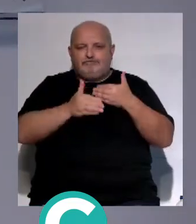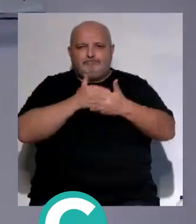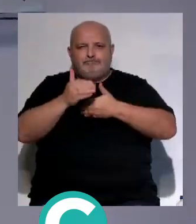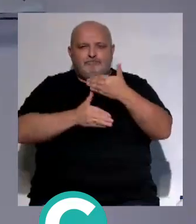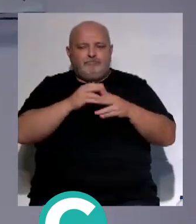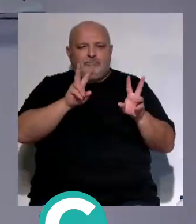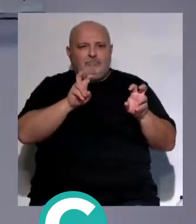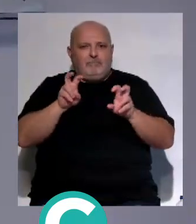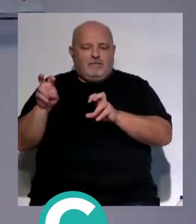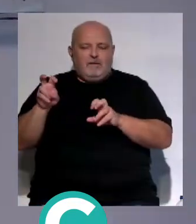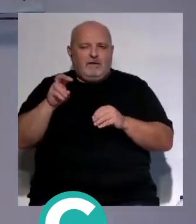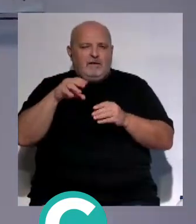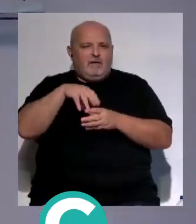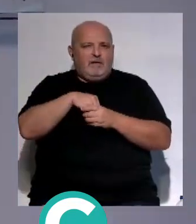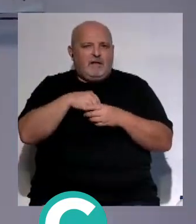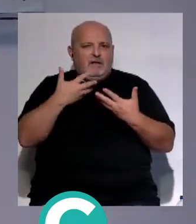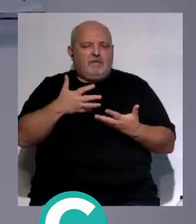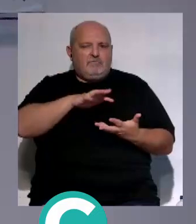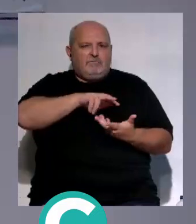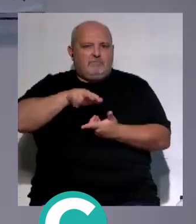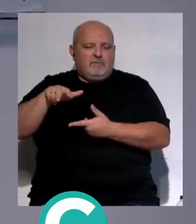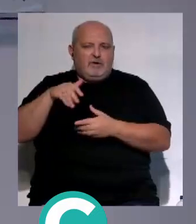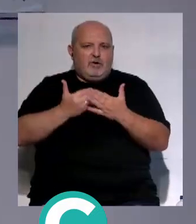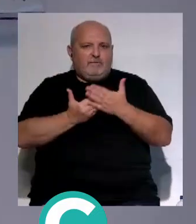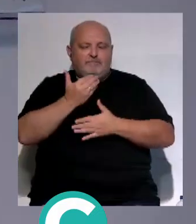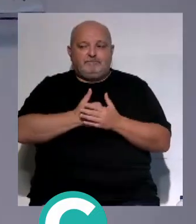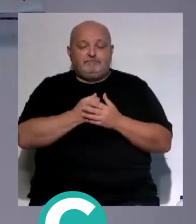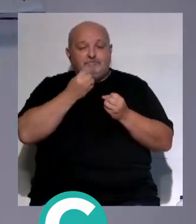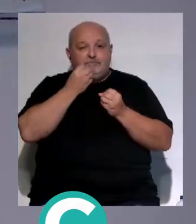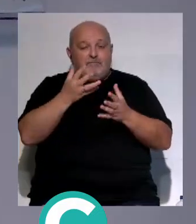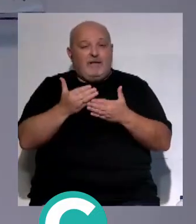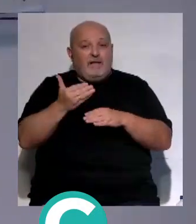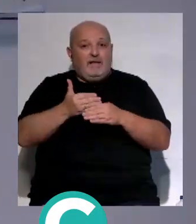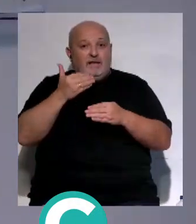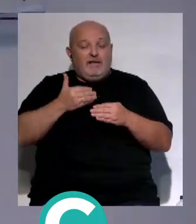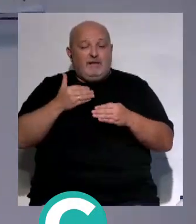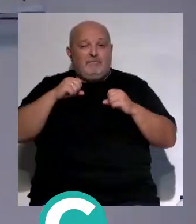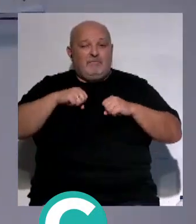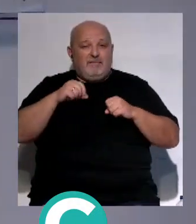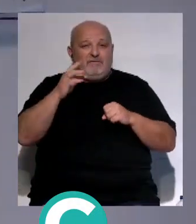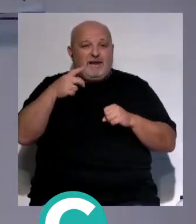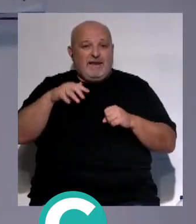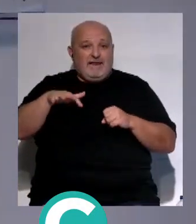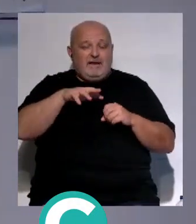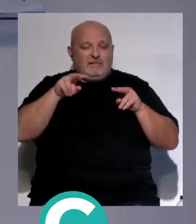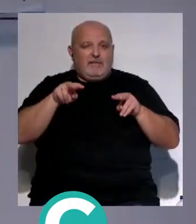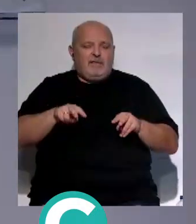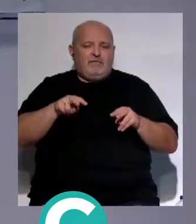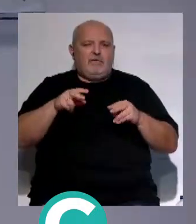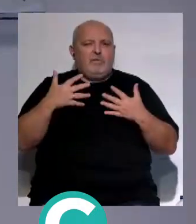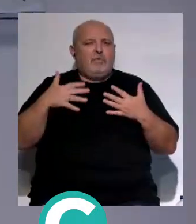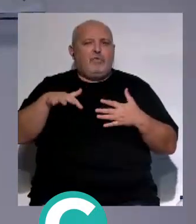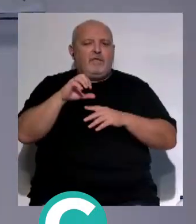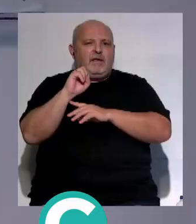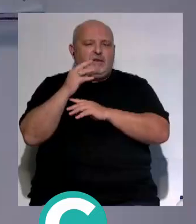estos y otros asuntos que marcan la actualidad de la jornada. Como les hemos adelantado, los mayores de Fragela se refrescan en la